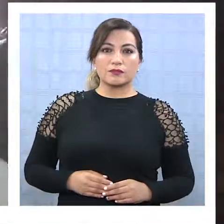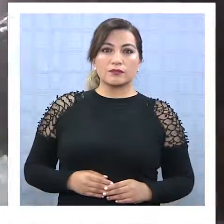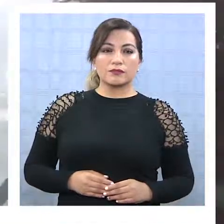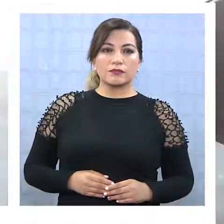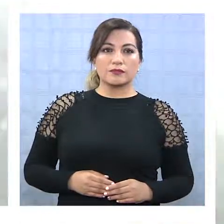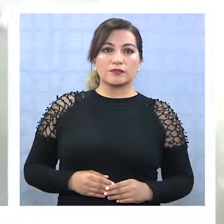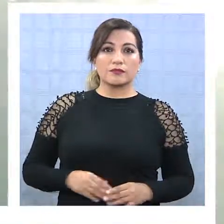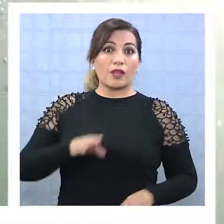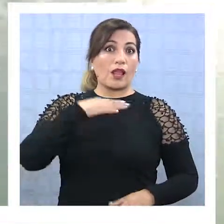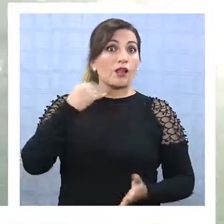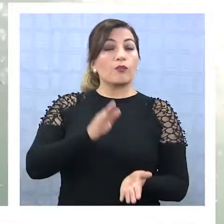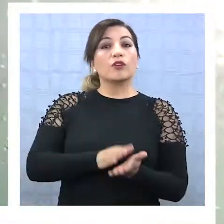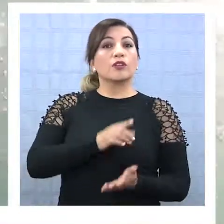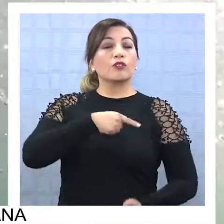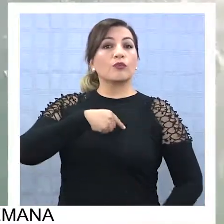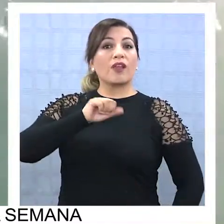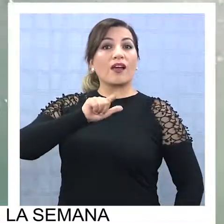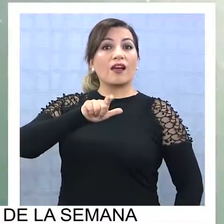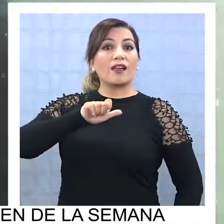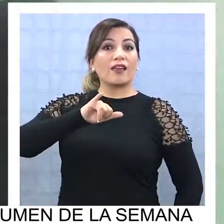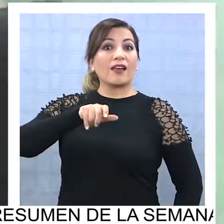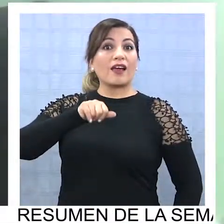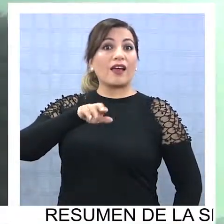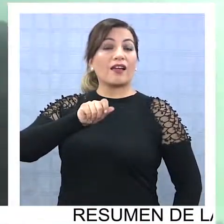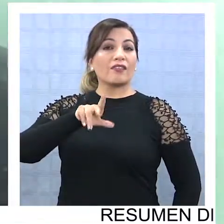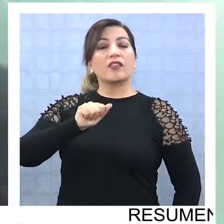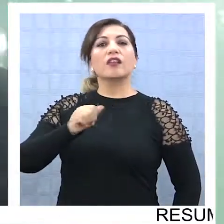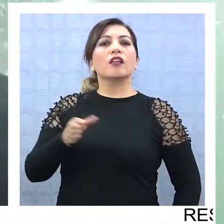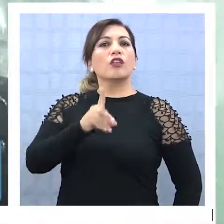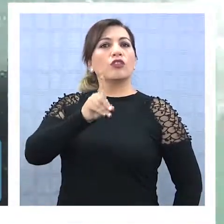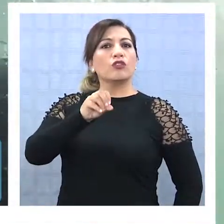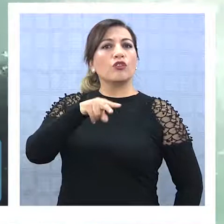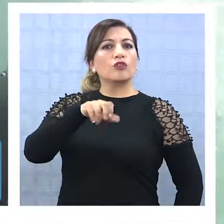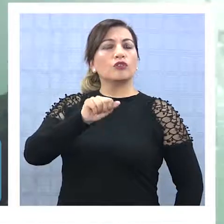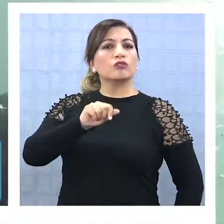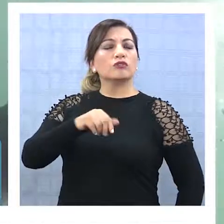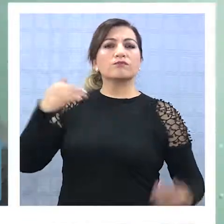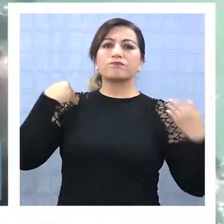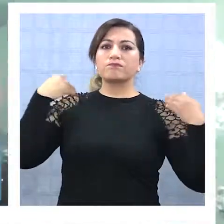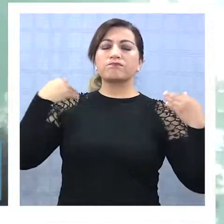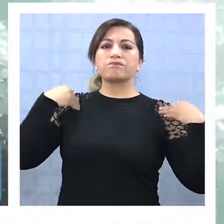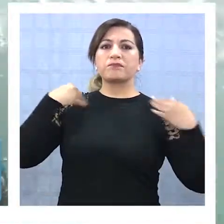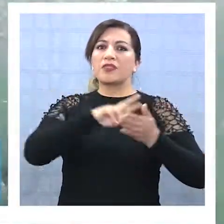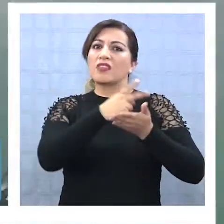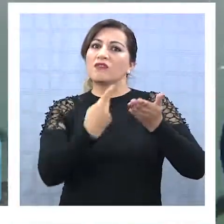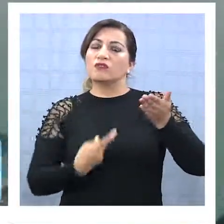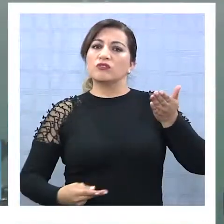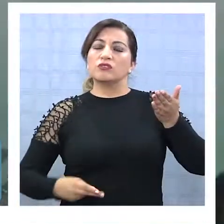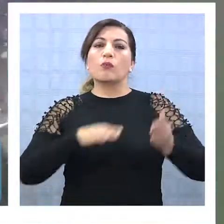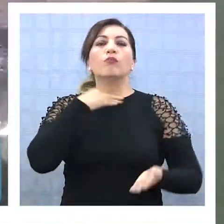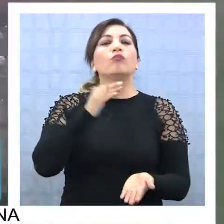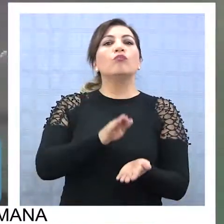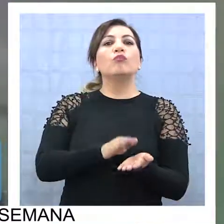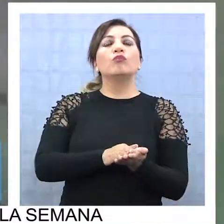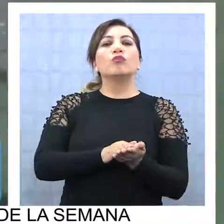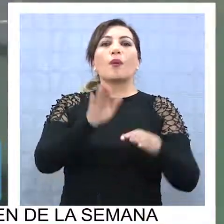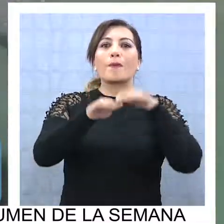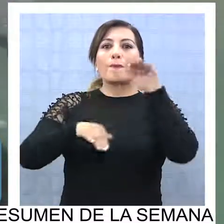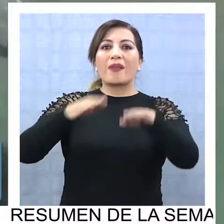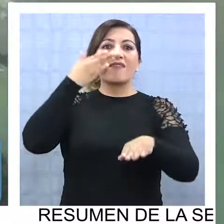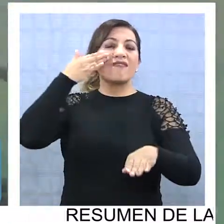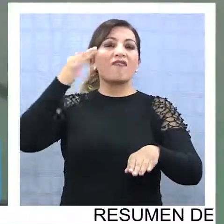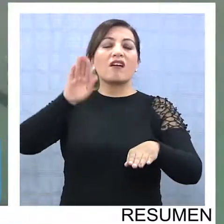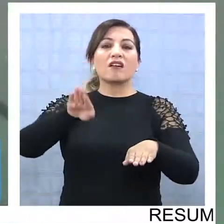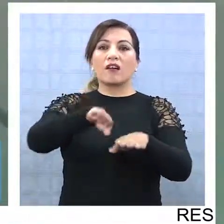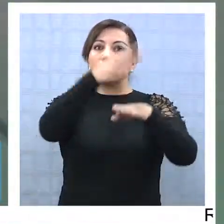La muerte de Alejandra Donoso, deportista de pesca y buceo, quien falleció ahogada el fin de semana en Playa Blanca